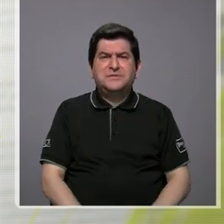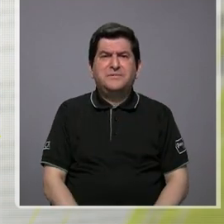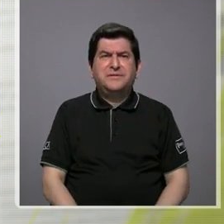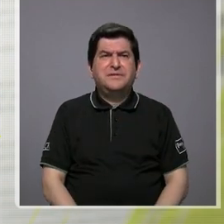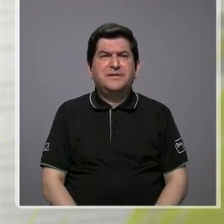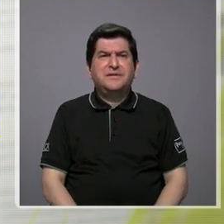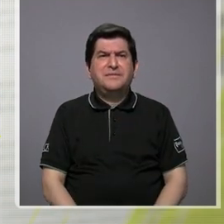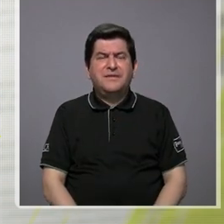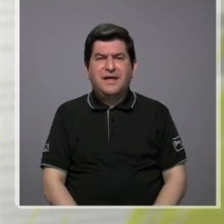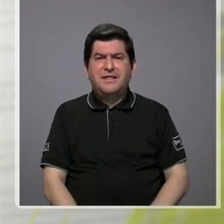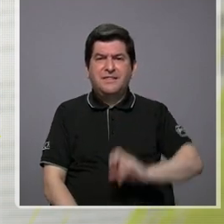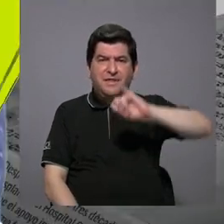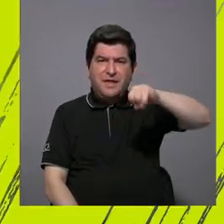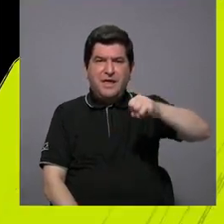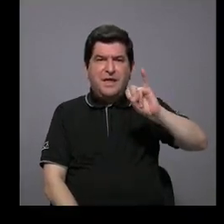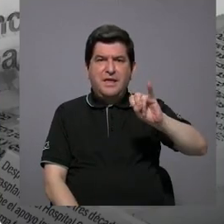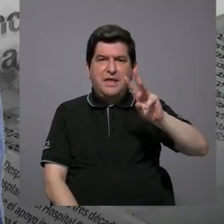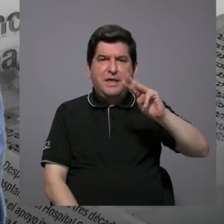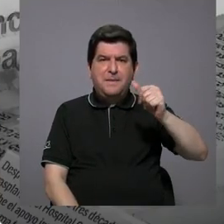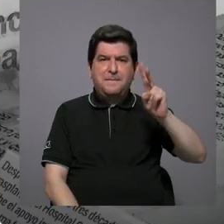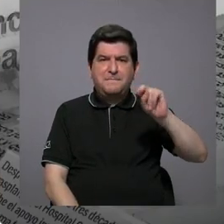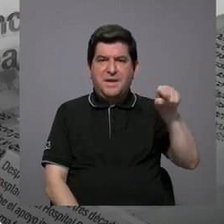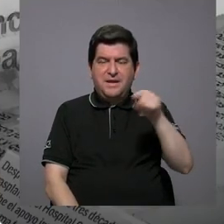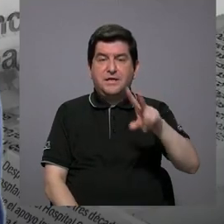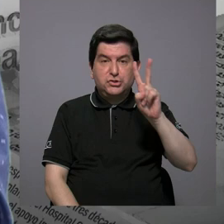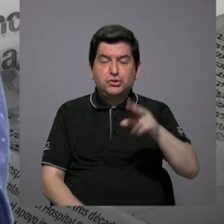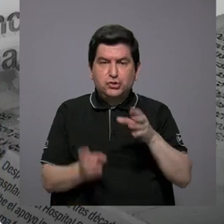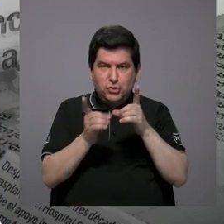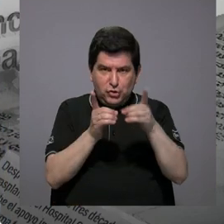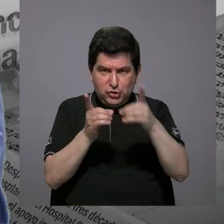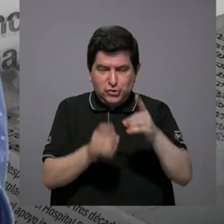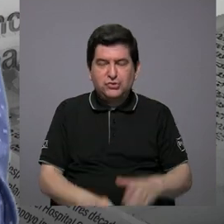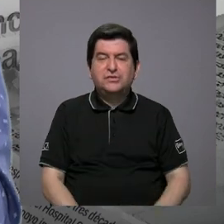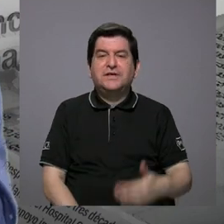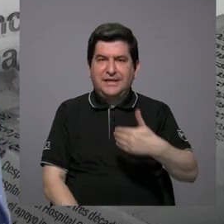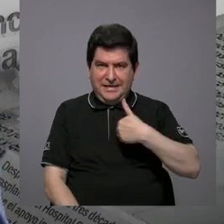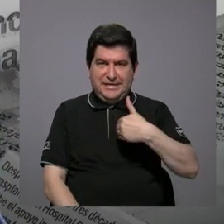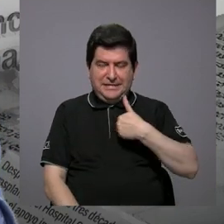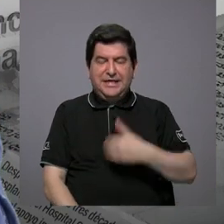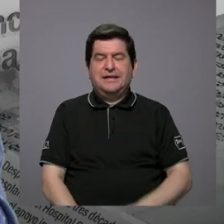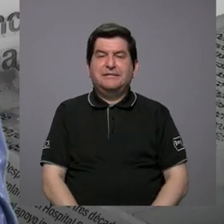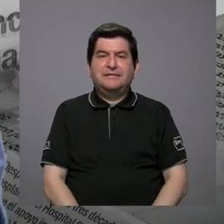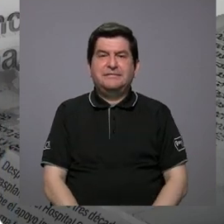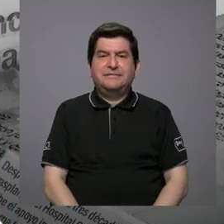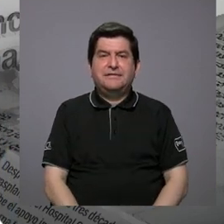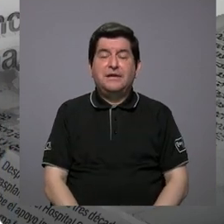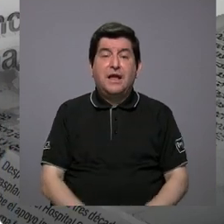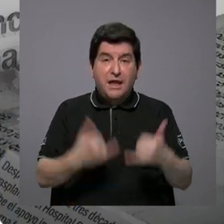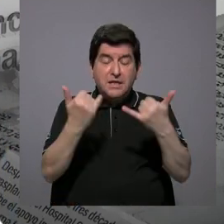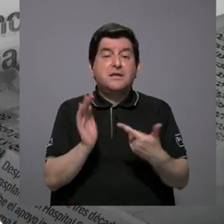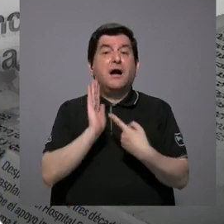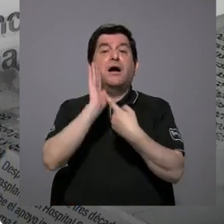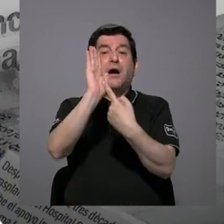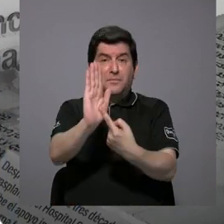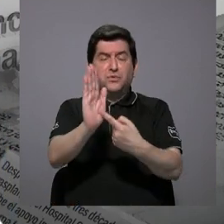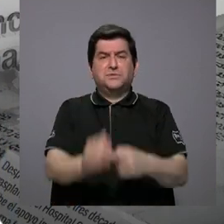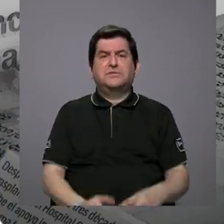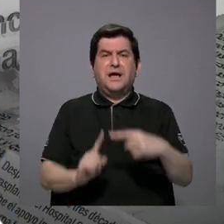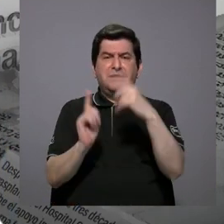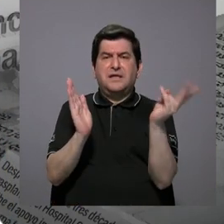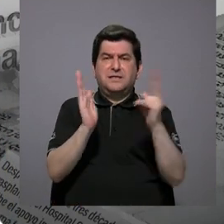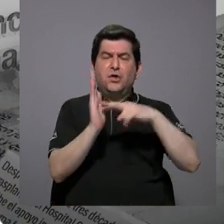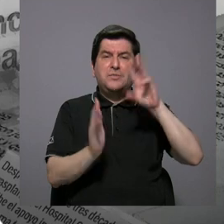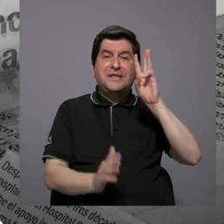Jiménez con sus dos distritos de Juan Viñas y Pejiballe, lo hemos demostrado desde el